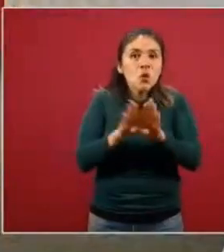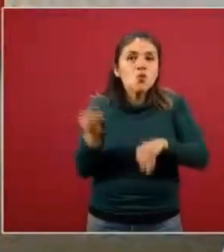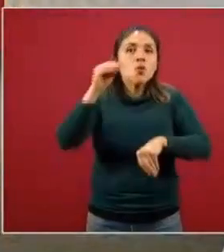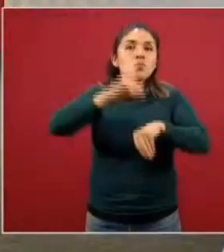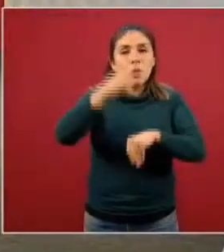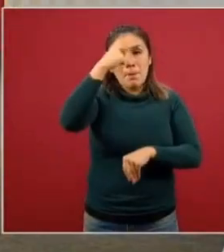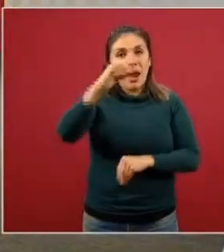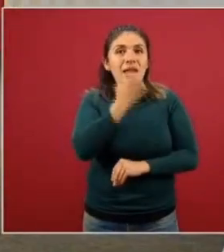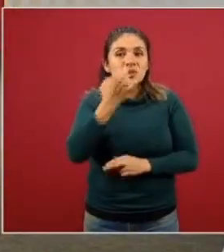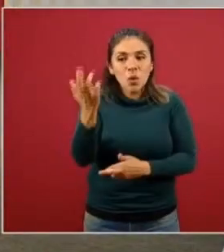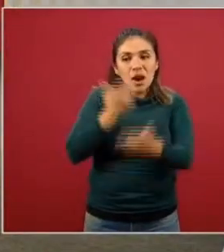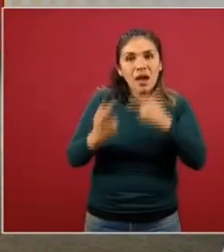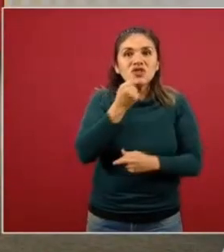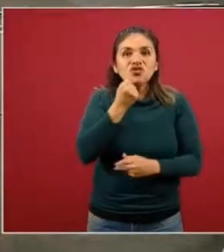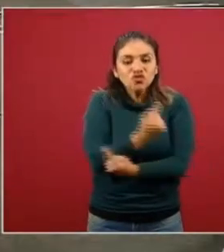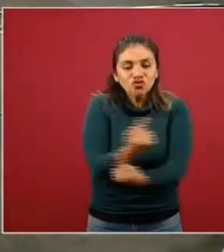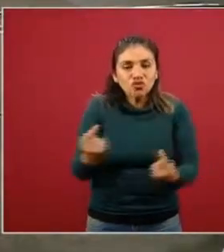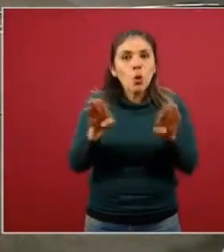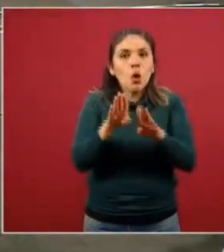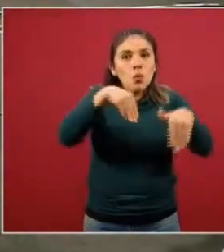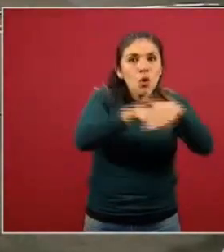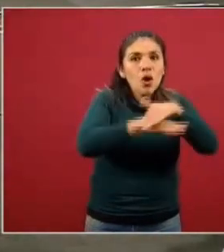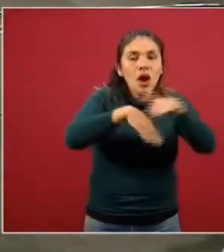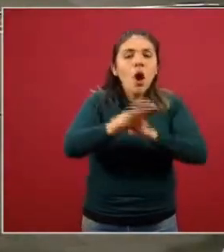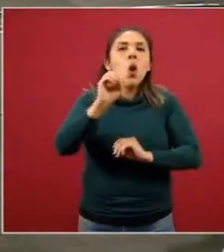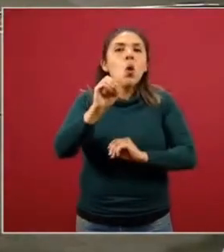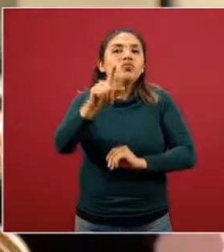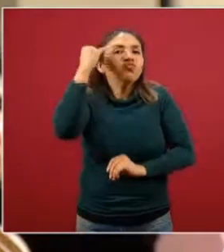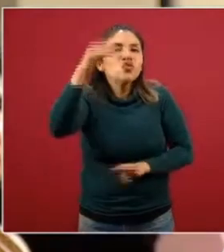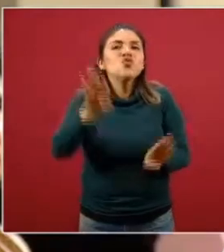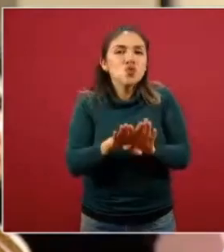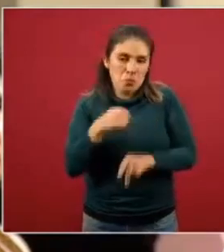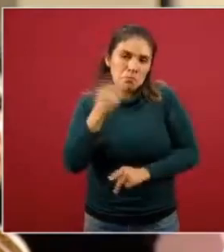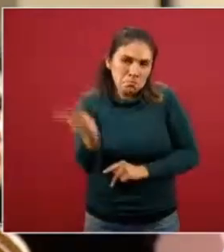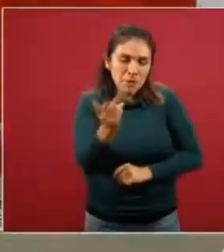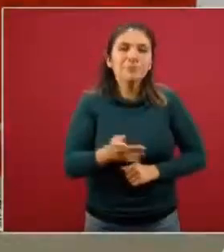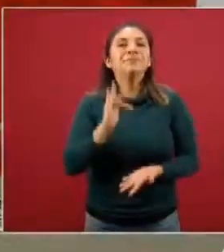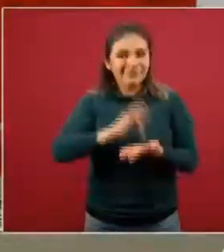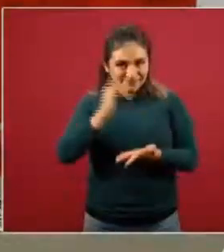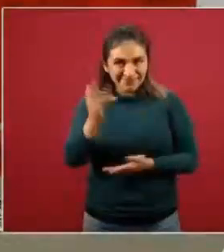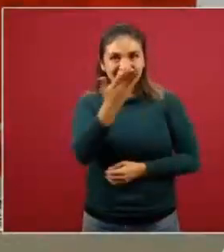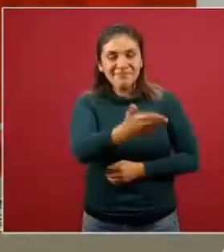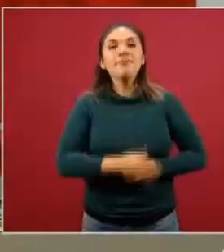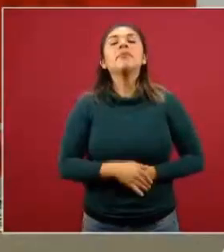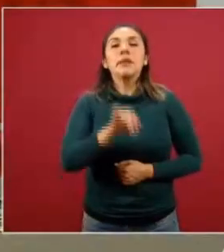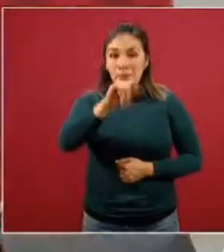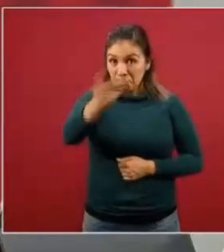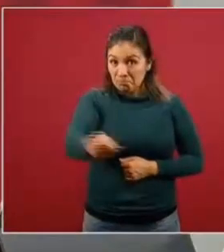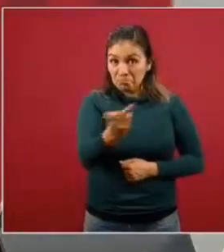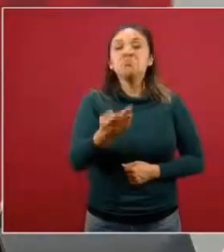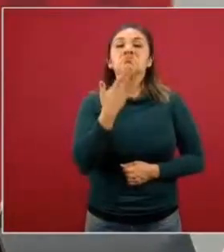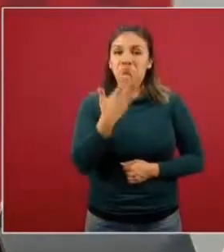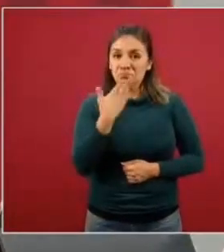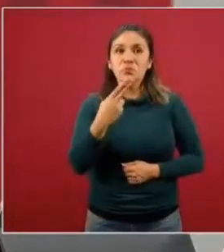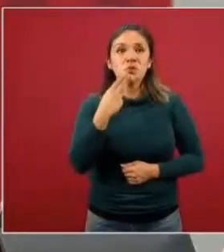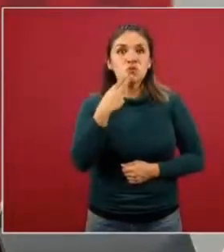cómo se va a recibir a los alumnos o cómo lo van a implementar. Esa sería mi pregunta. Muchas gracias, Víctor. Sí, su pregunta es muy útil